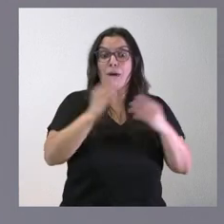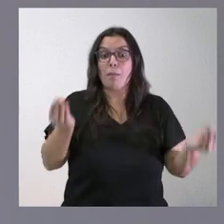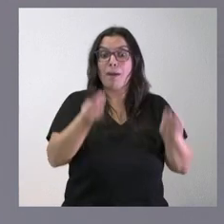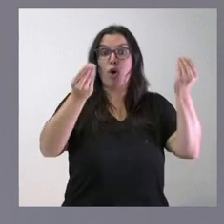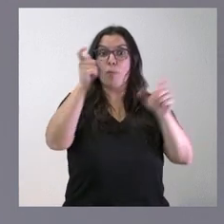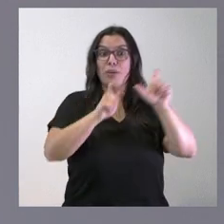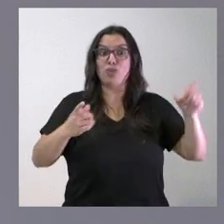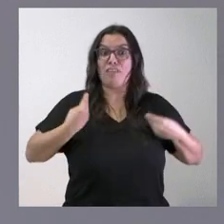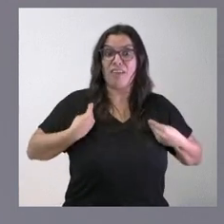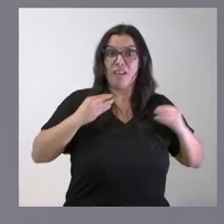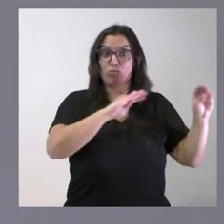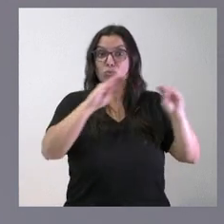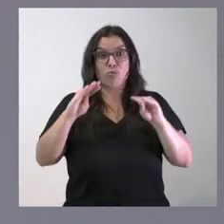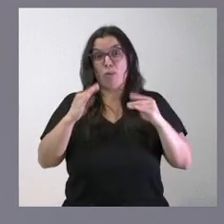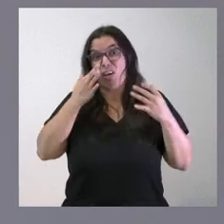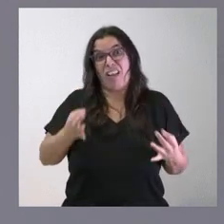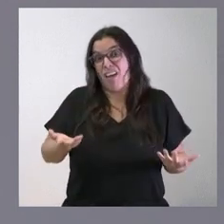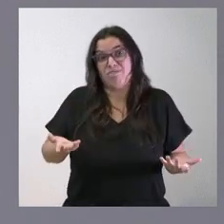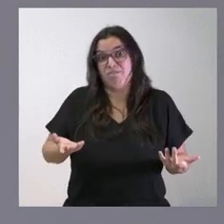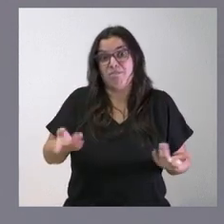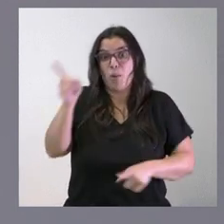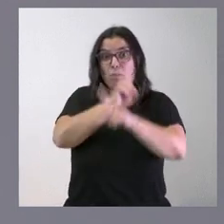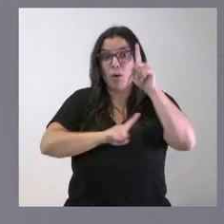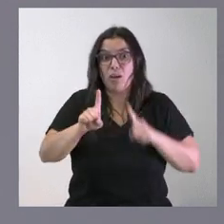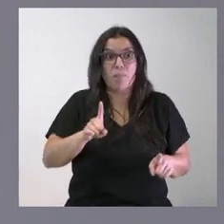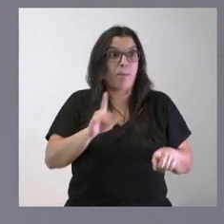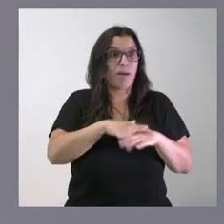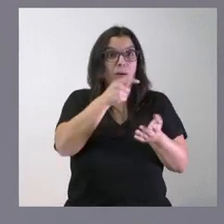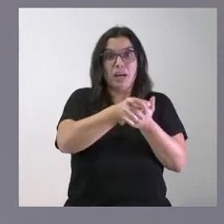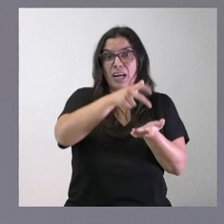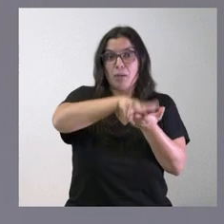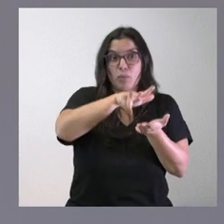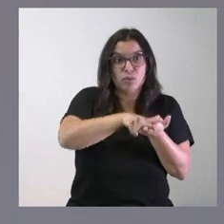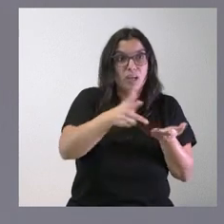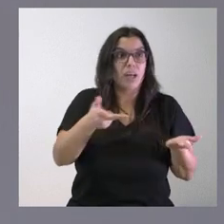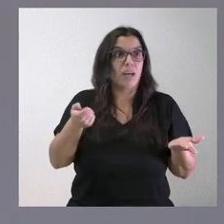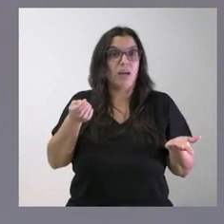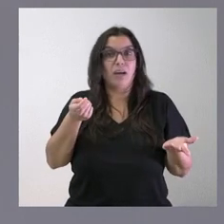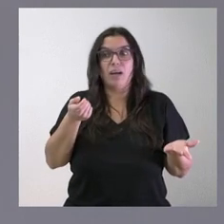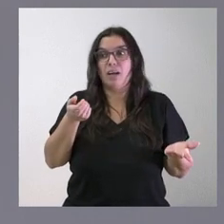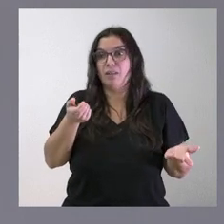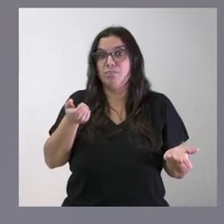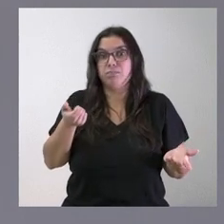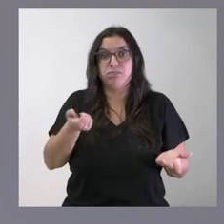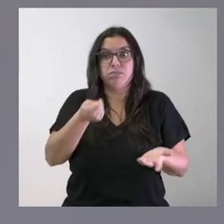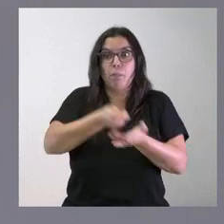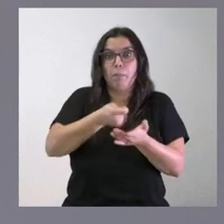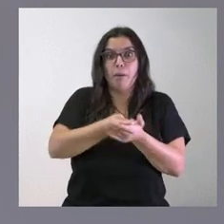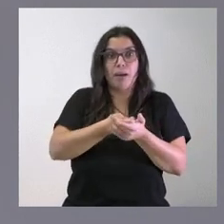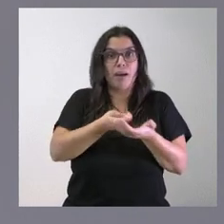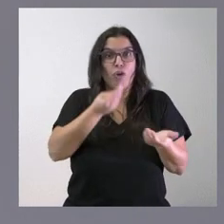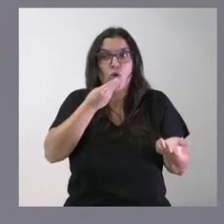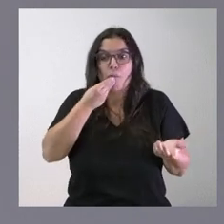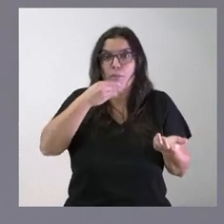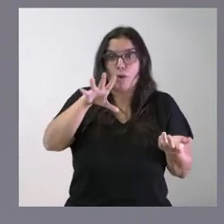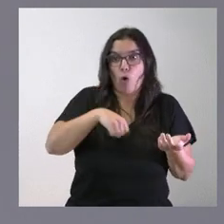que los problemas de la gente los pagos de las hipotecas y los pagos de los tickets de